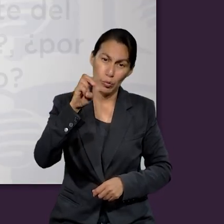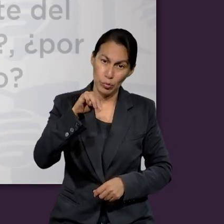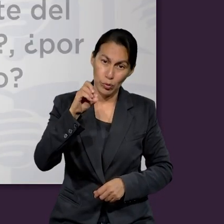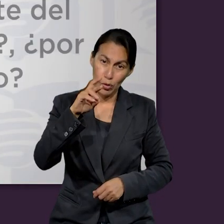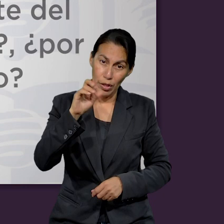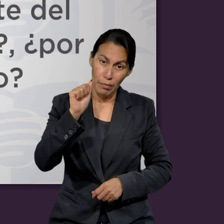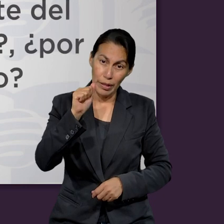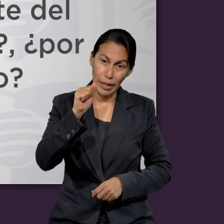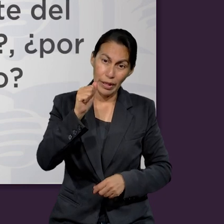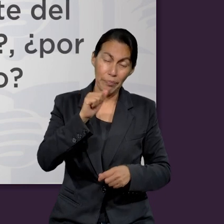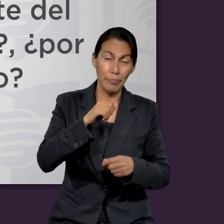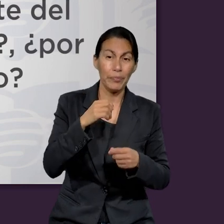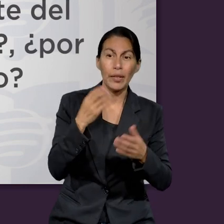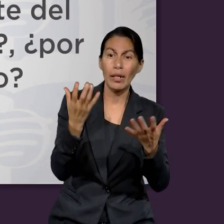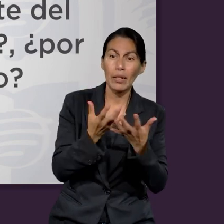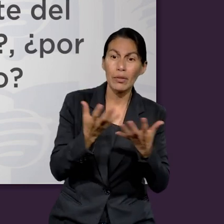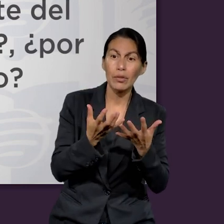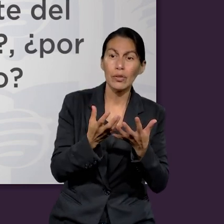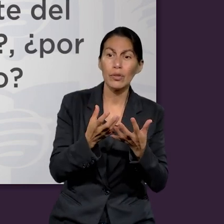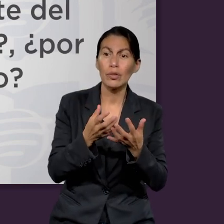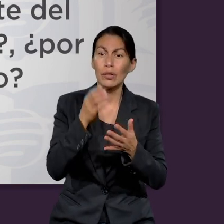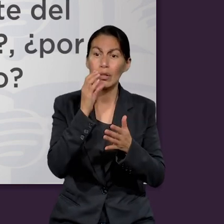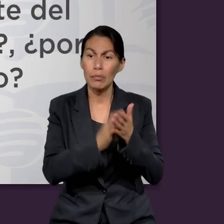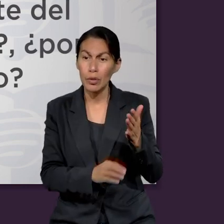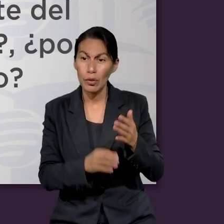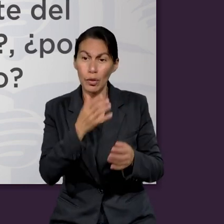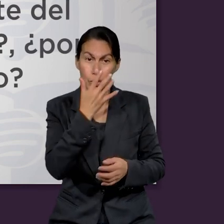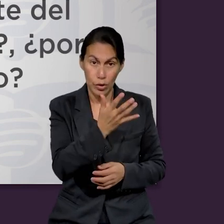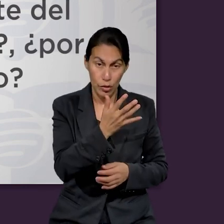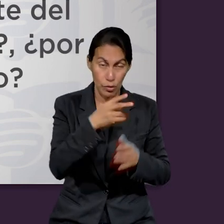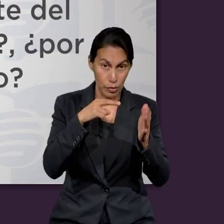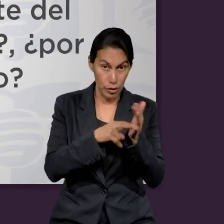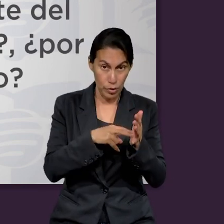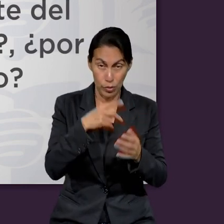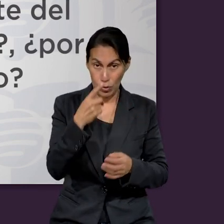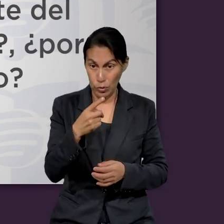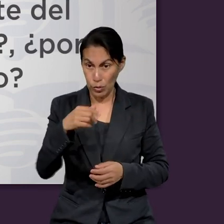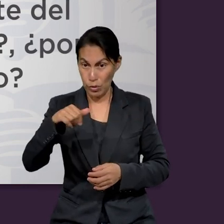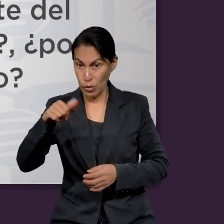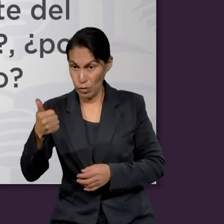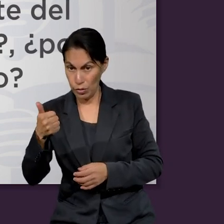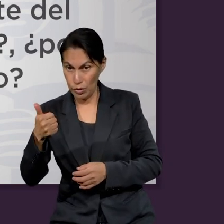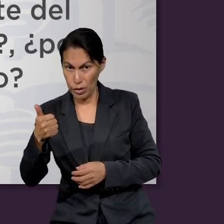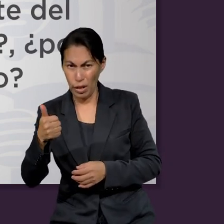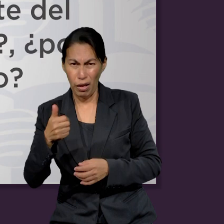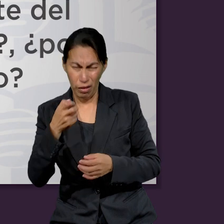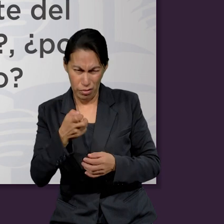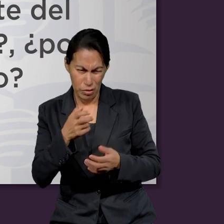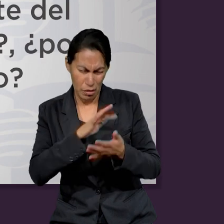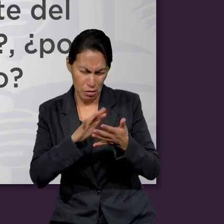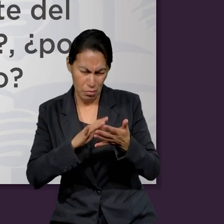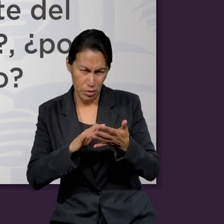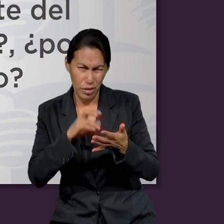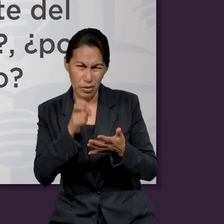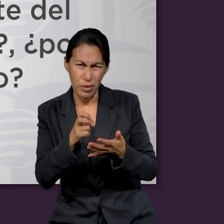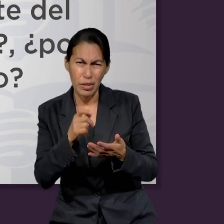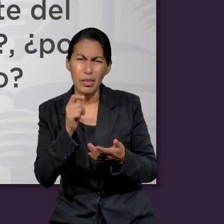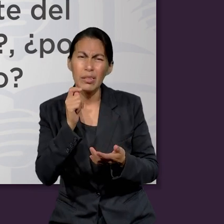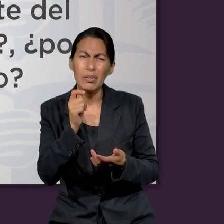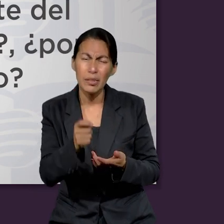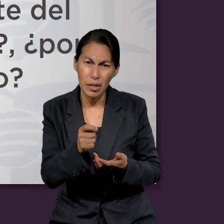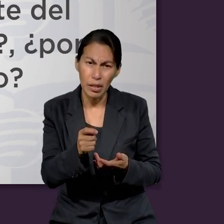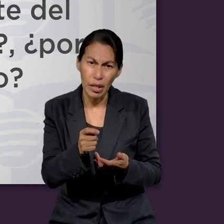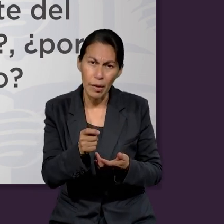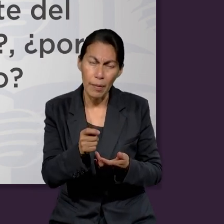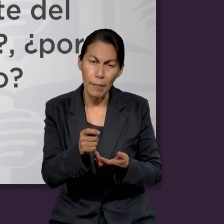capítulo 5, versículo 1 al 11, le arrojo la siguiente pregunta. ¿Qué podríamos pensar que fue